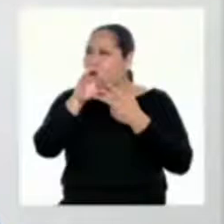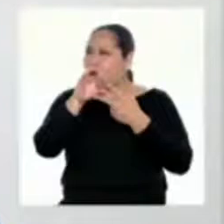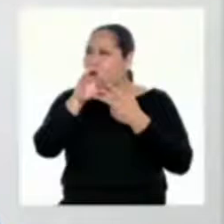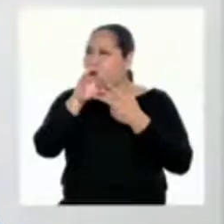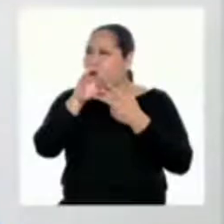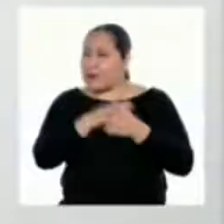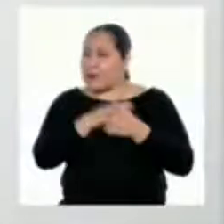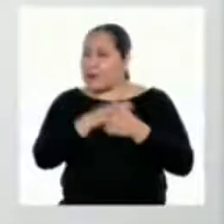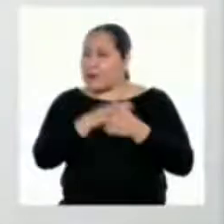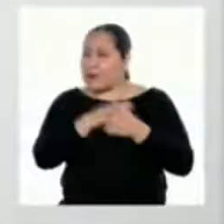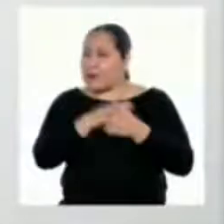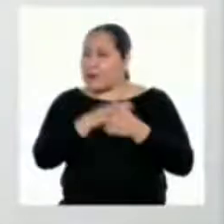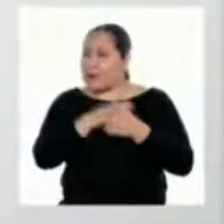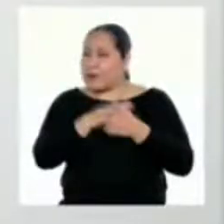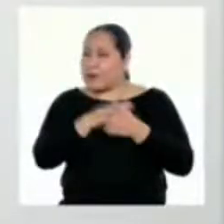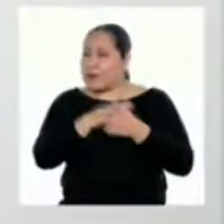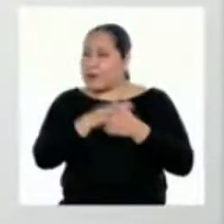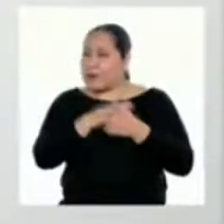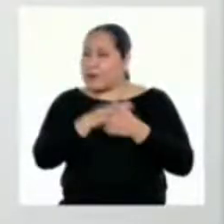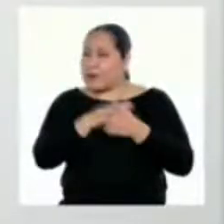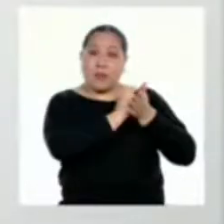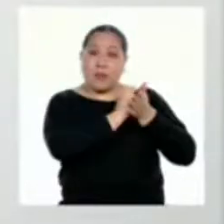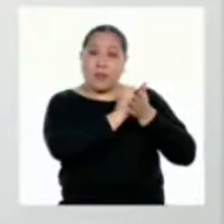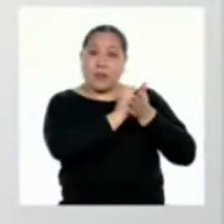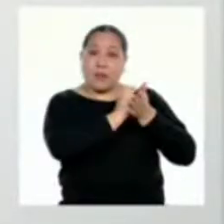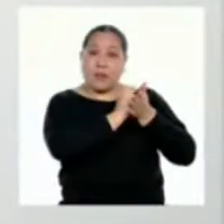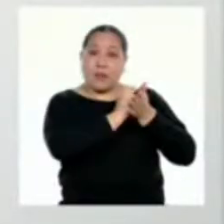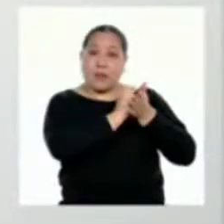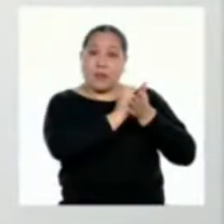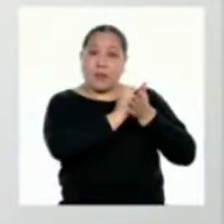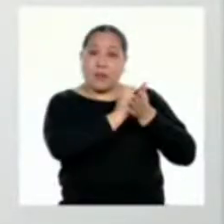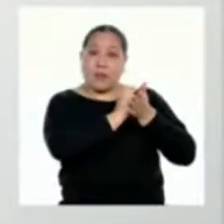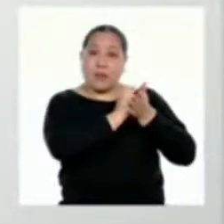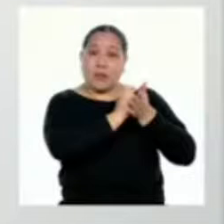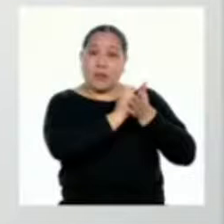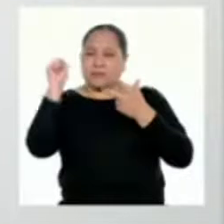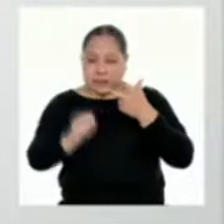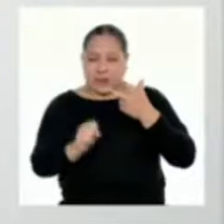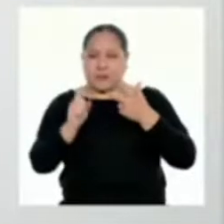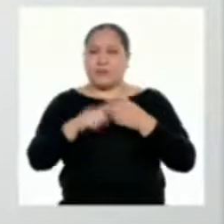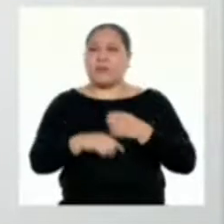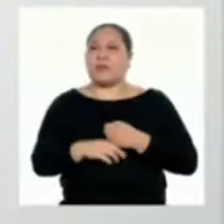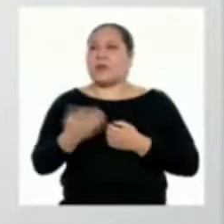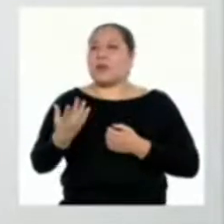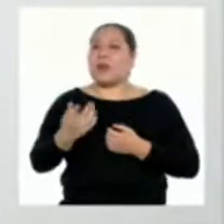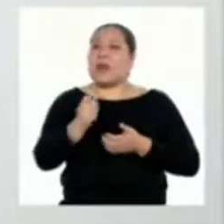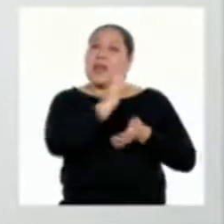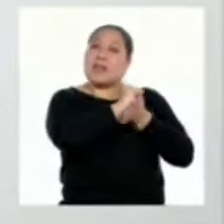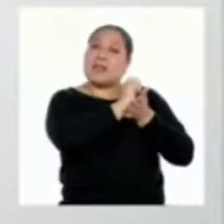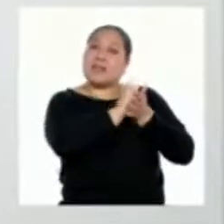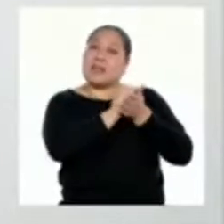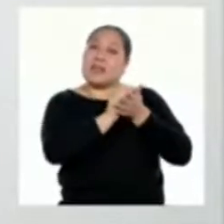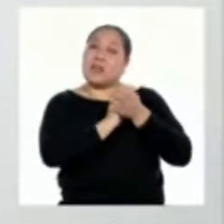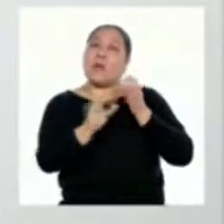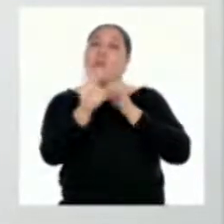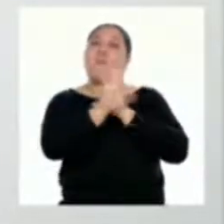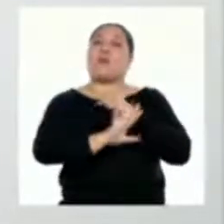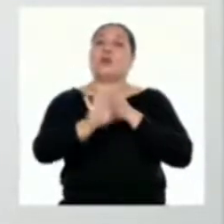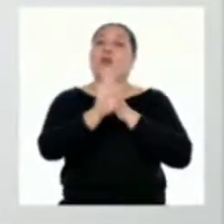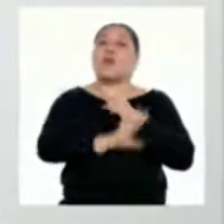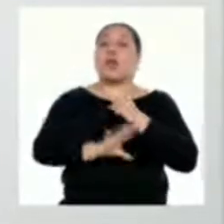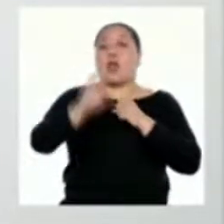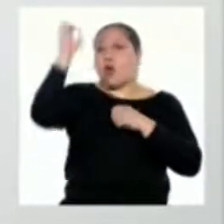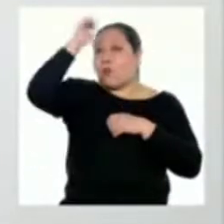texto argumentativo va a tener estas tres partes la naturaleza misma del texto que es defender opiniones y